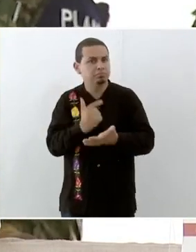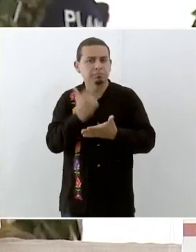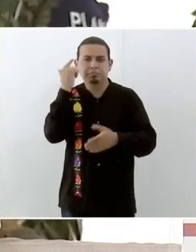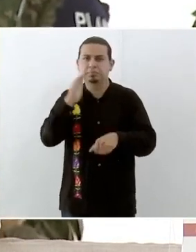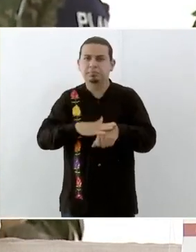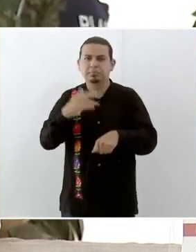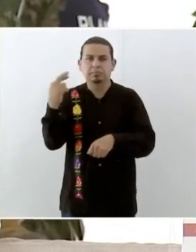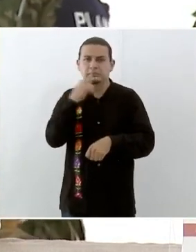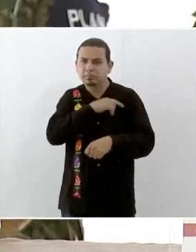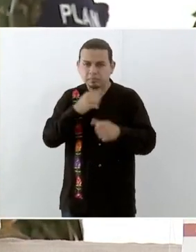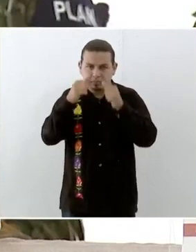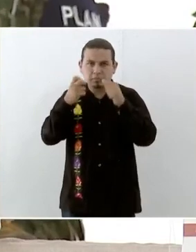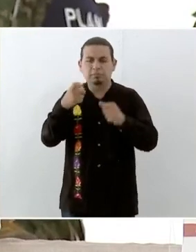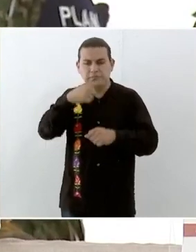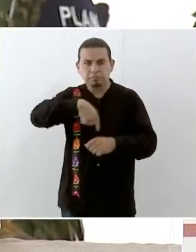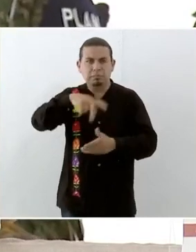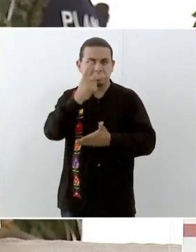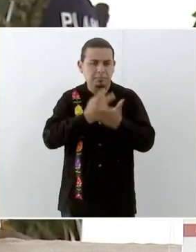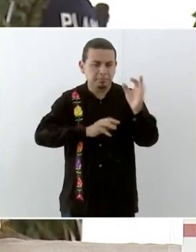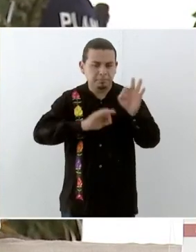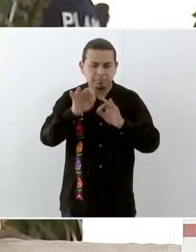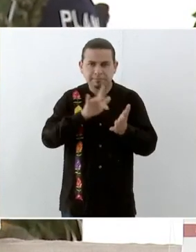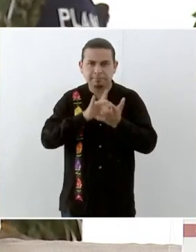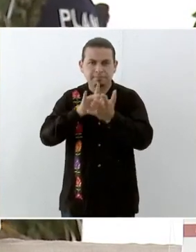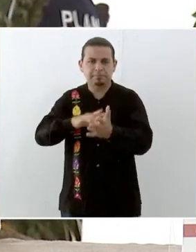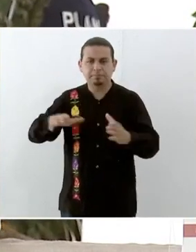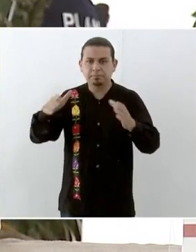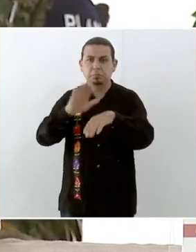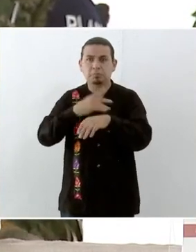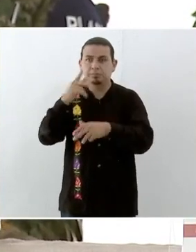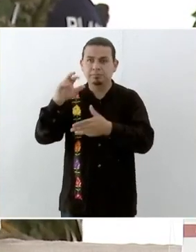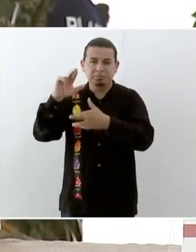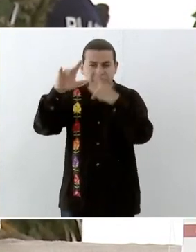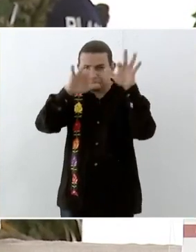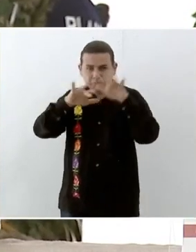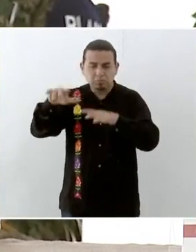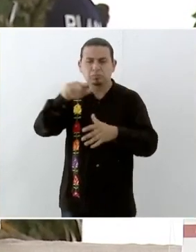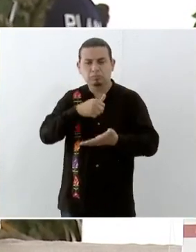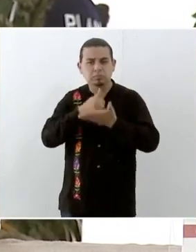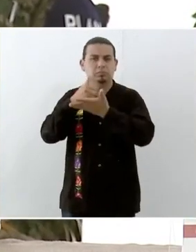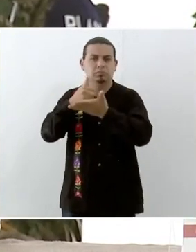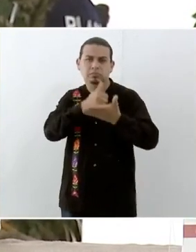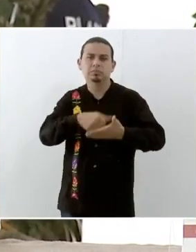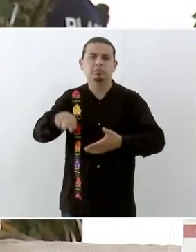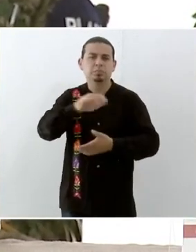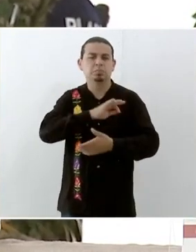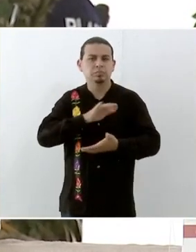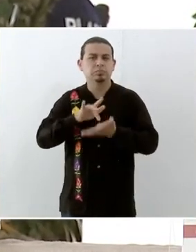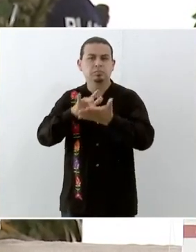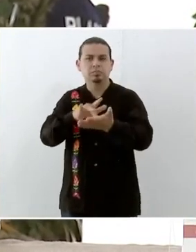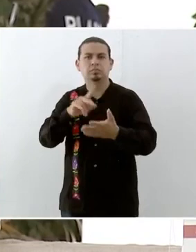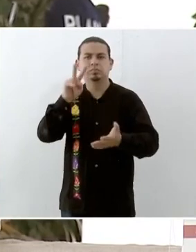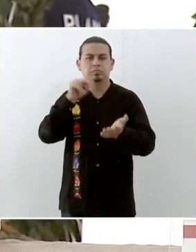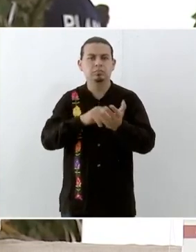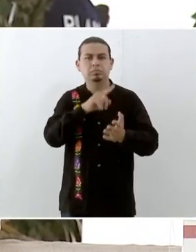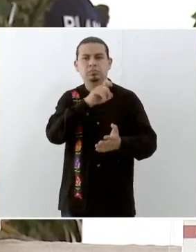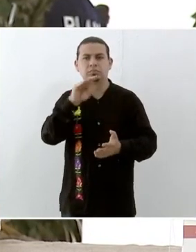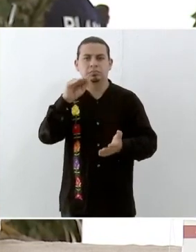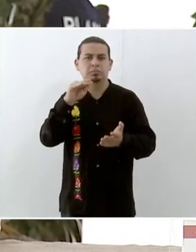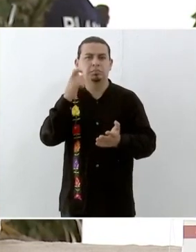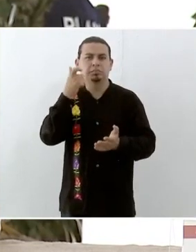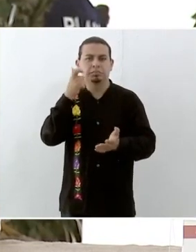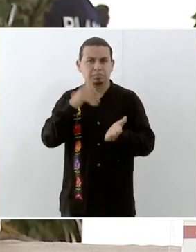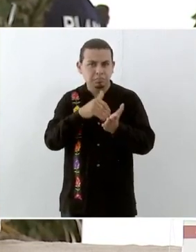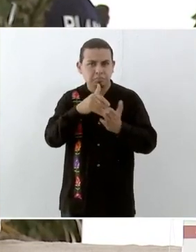Y como parte de este plan para la atención integral del desastre, estamos previendo otorgar apoyos por 1.190 millones de